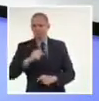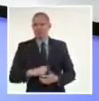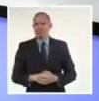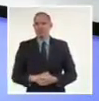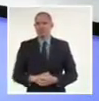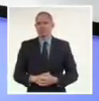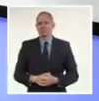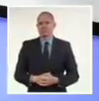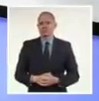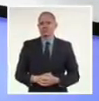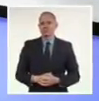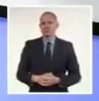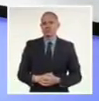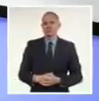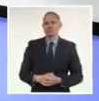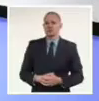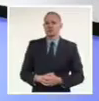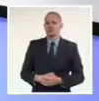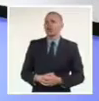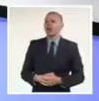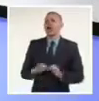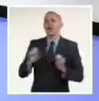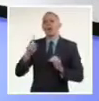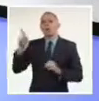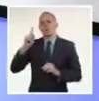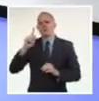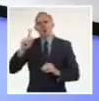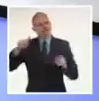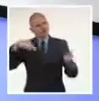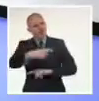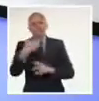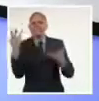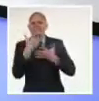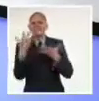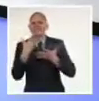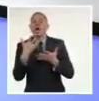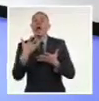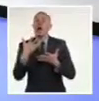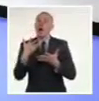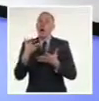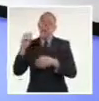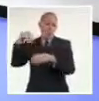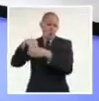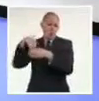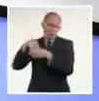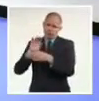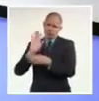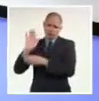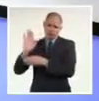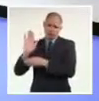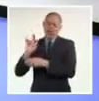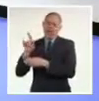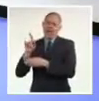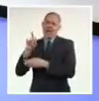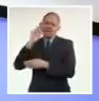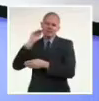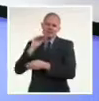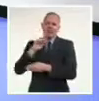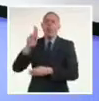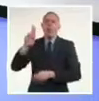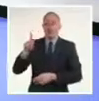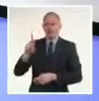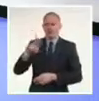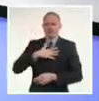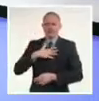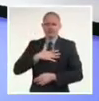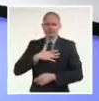El demandante es CRF y Limited, un fondo buitre constituido como sociedad mercantil offshore en